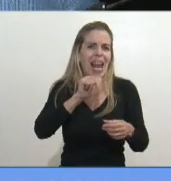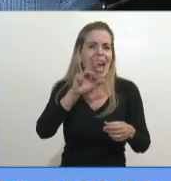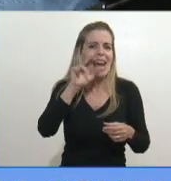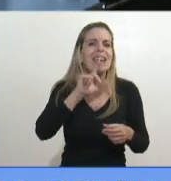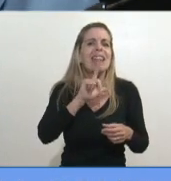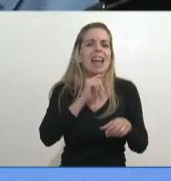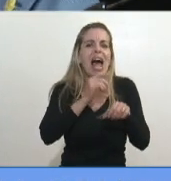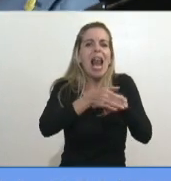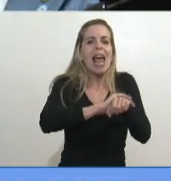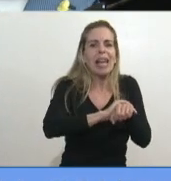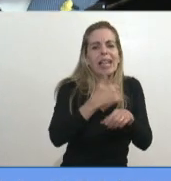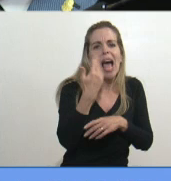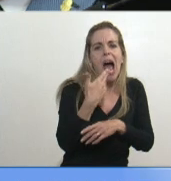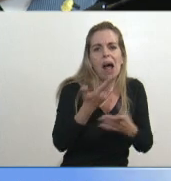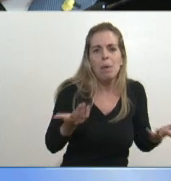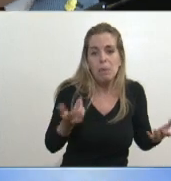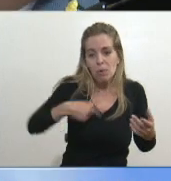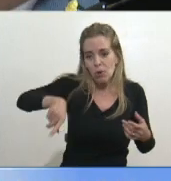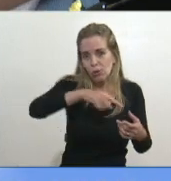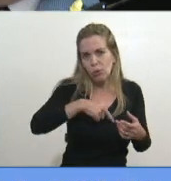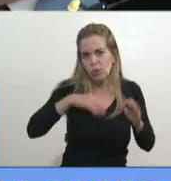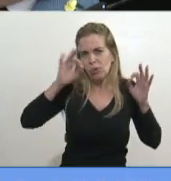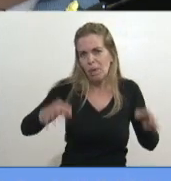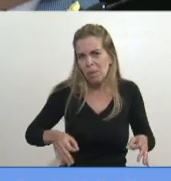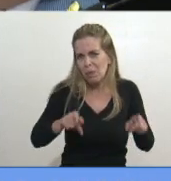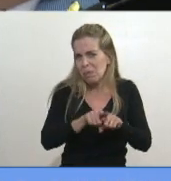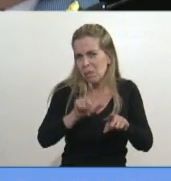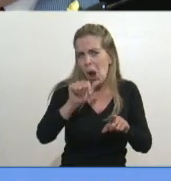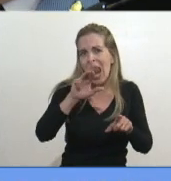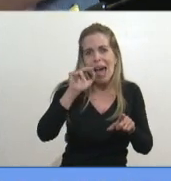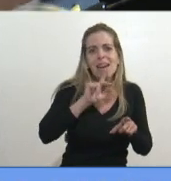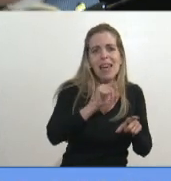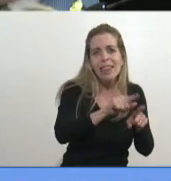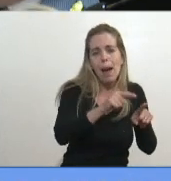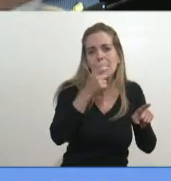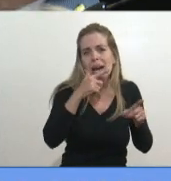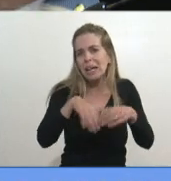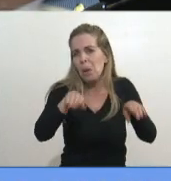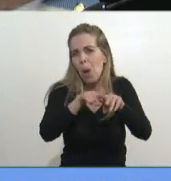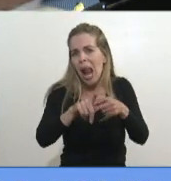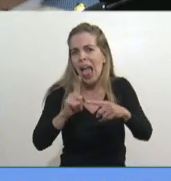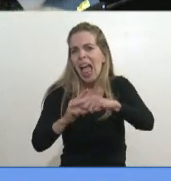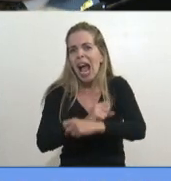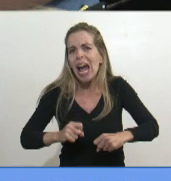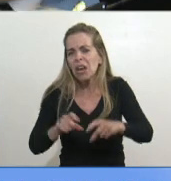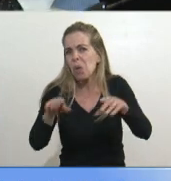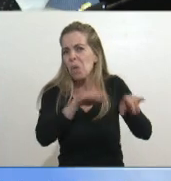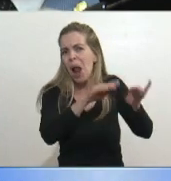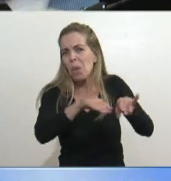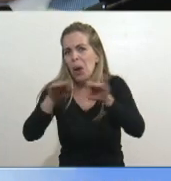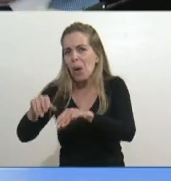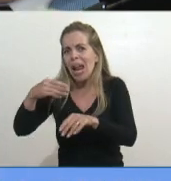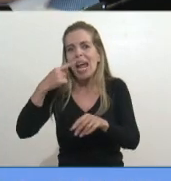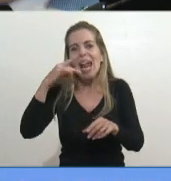nosotros, no nos miente nadie, la recta es Macri, Carrió es Macri, nadie de Noe es